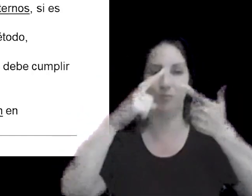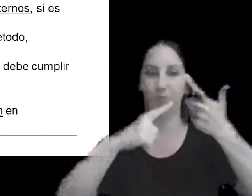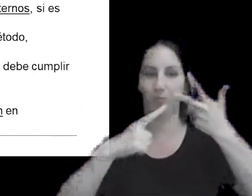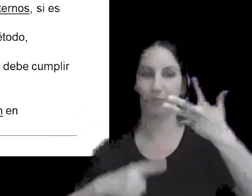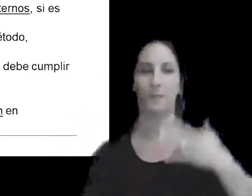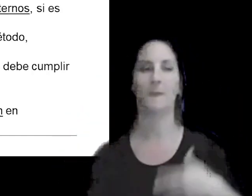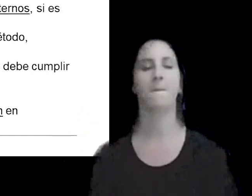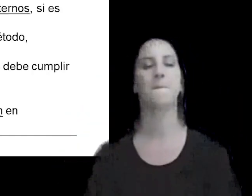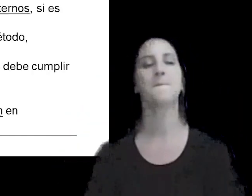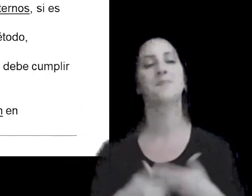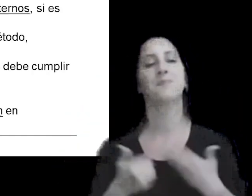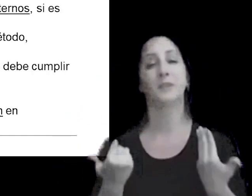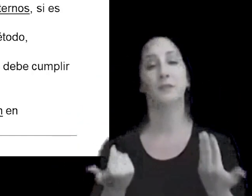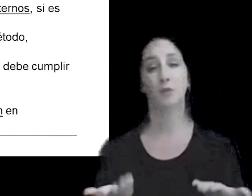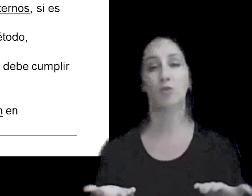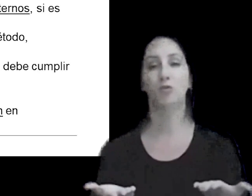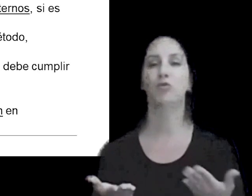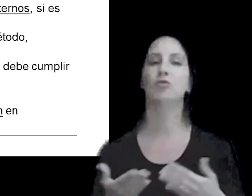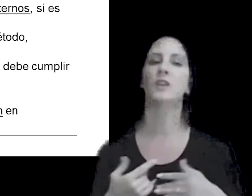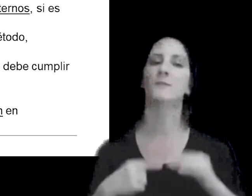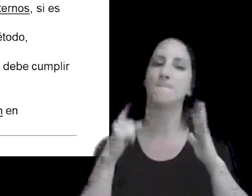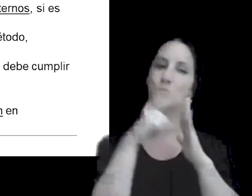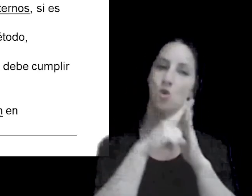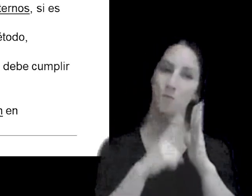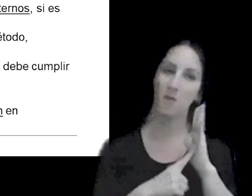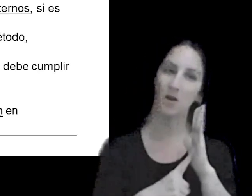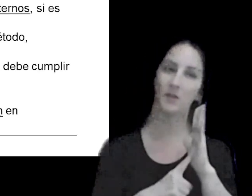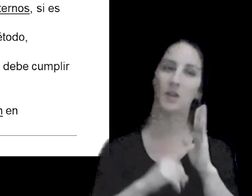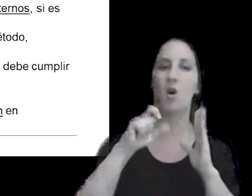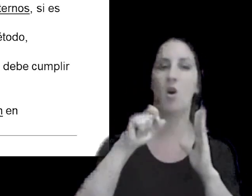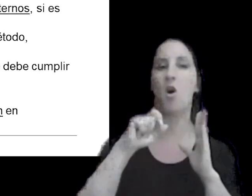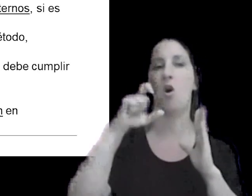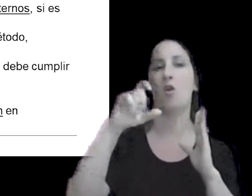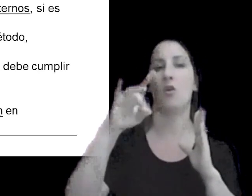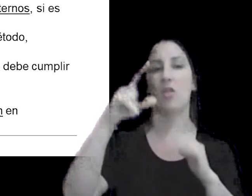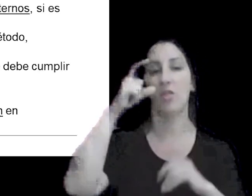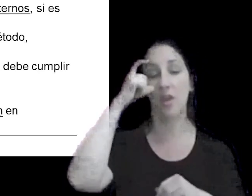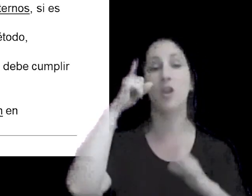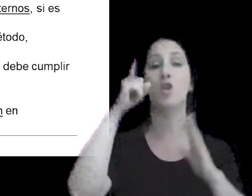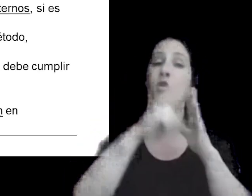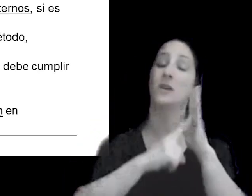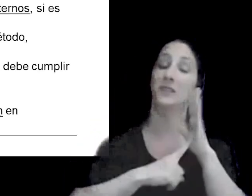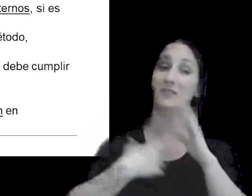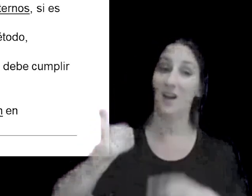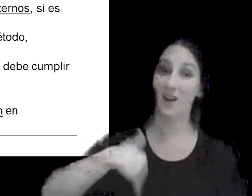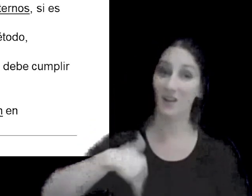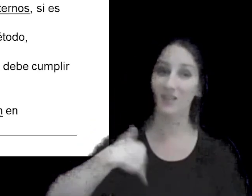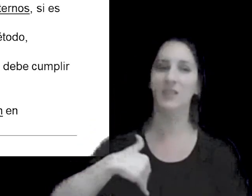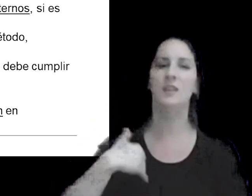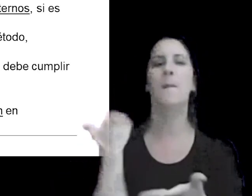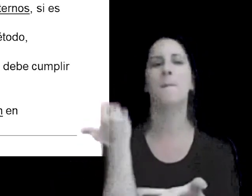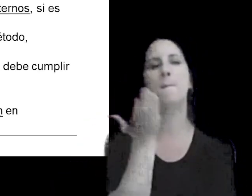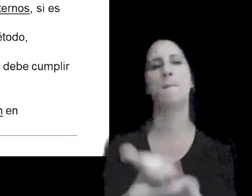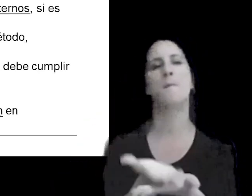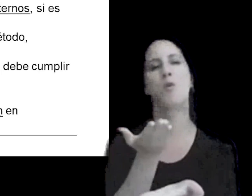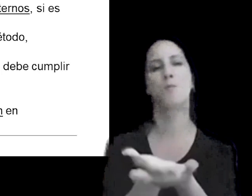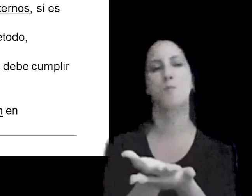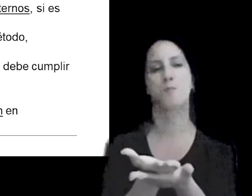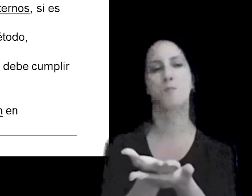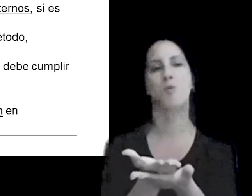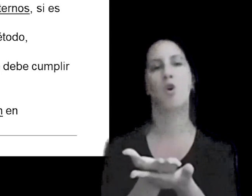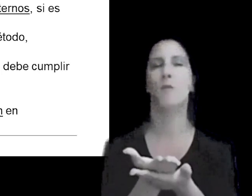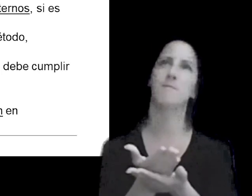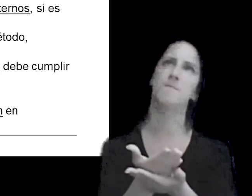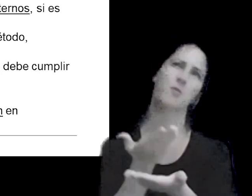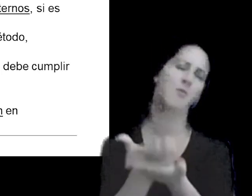de este modo tanto la normativa de la OCDE como la normativa argentina proponen o exigen